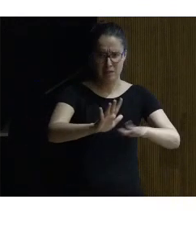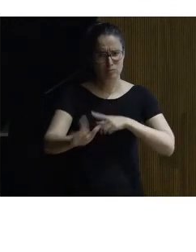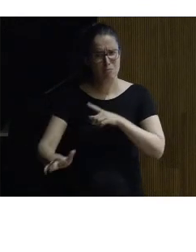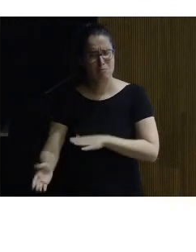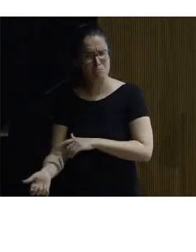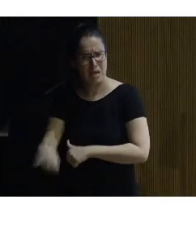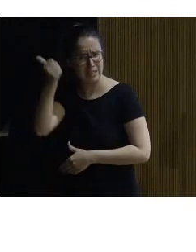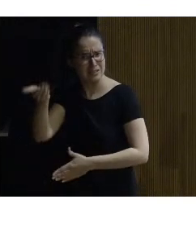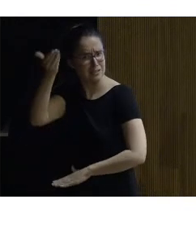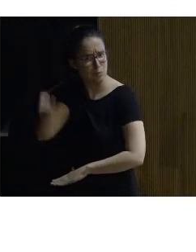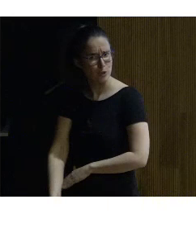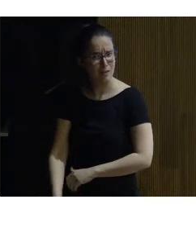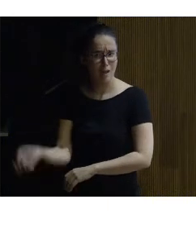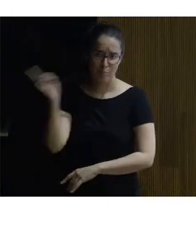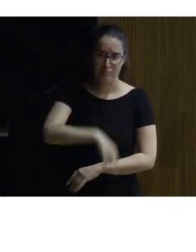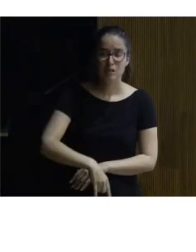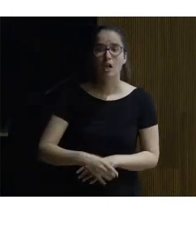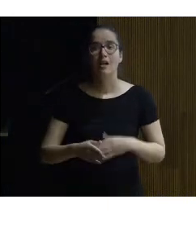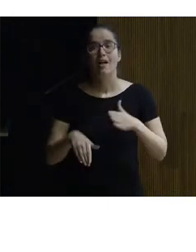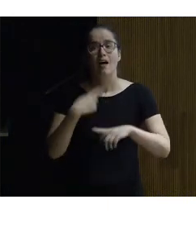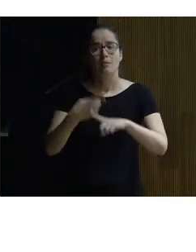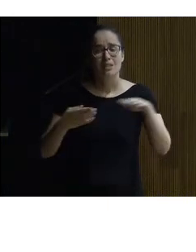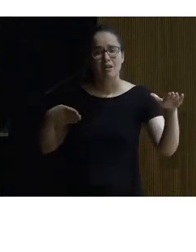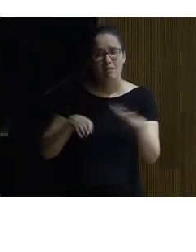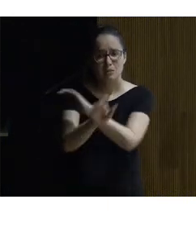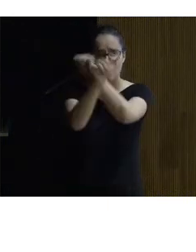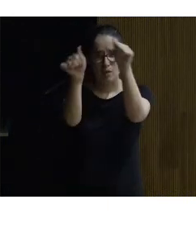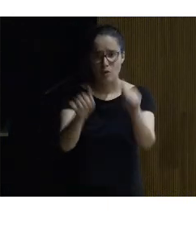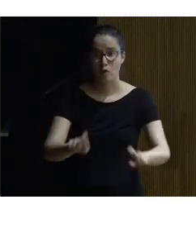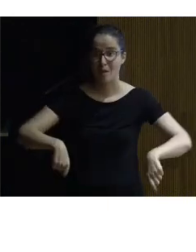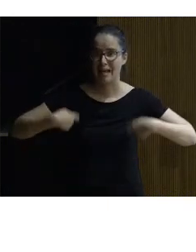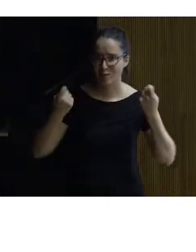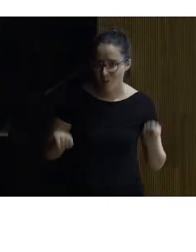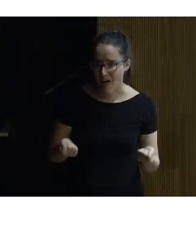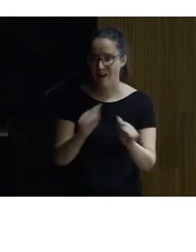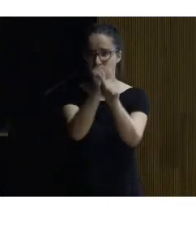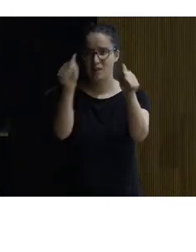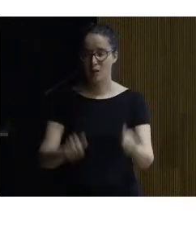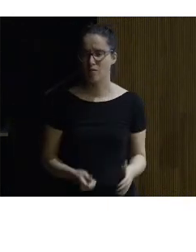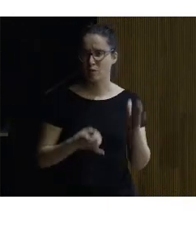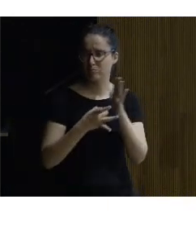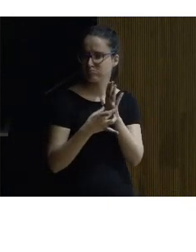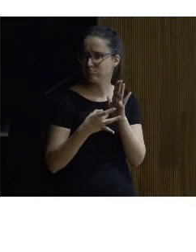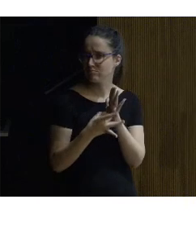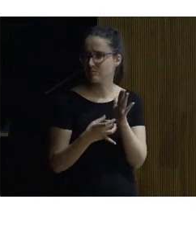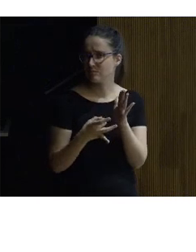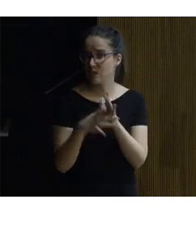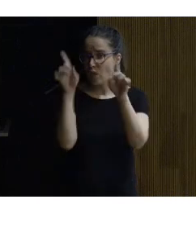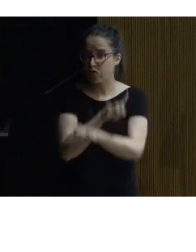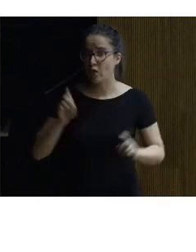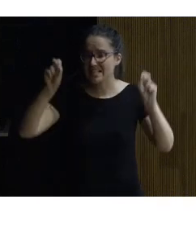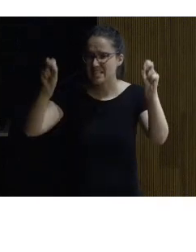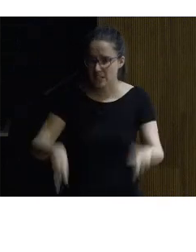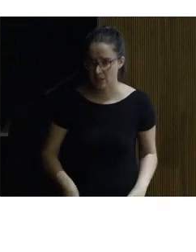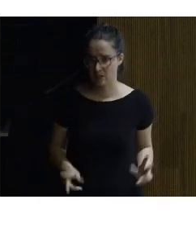y además pues la accesibilidad se incorpora de forma natural de forma calidad sin esconderse